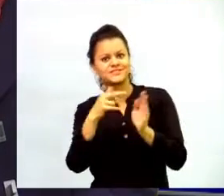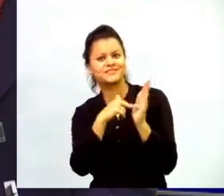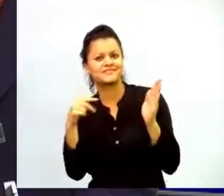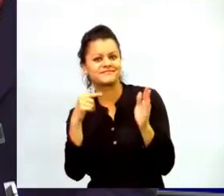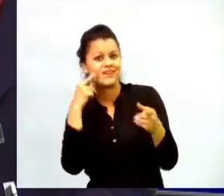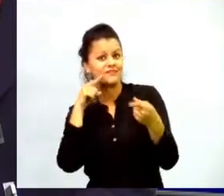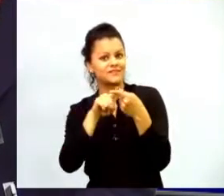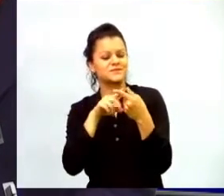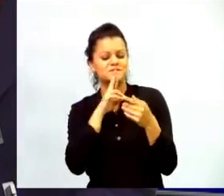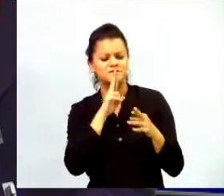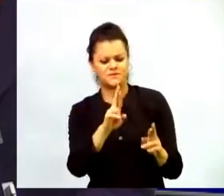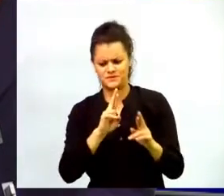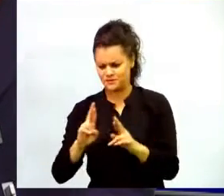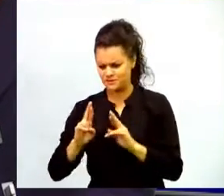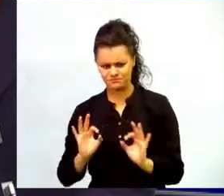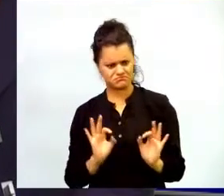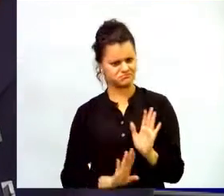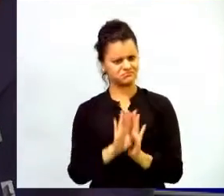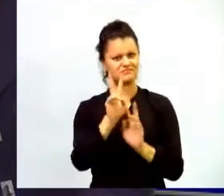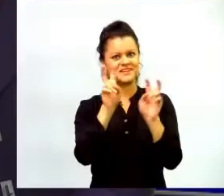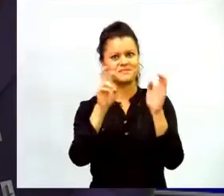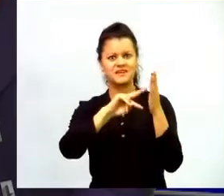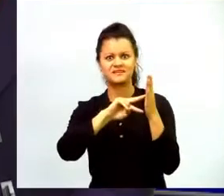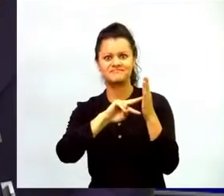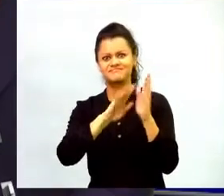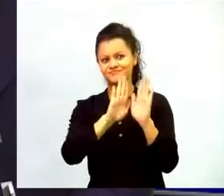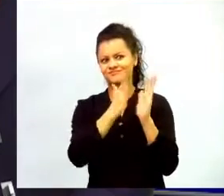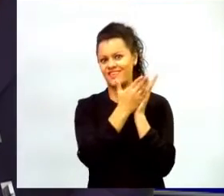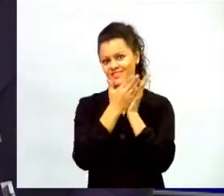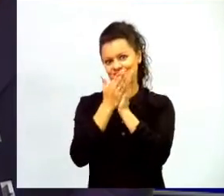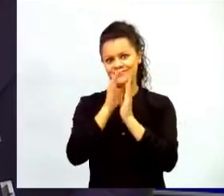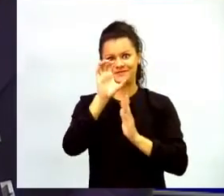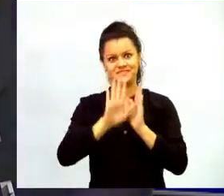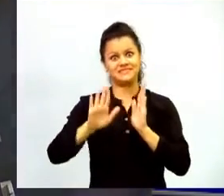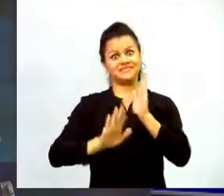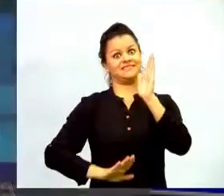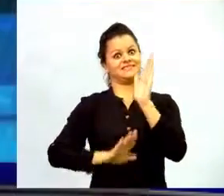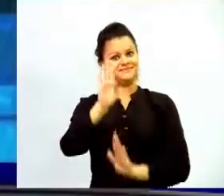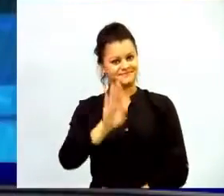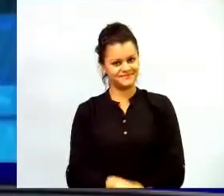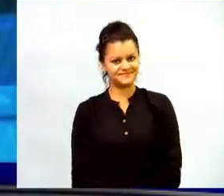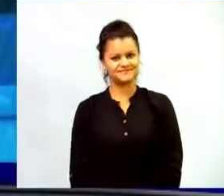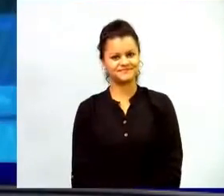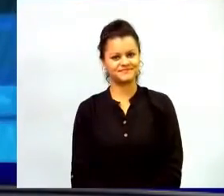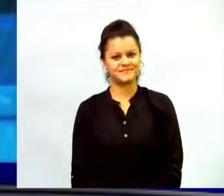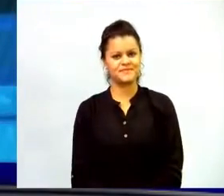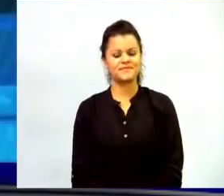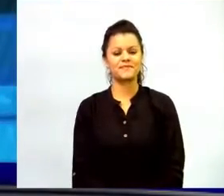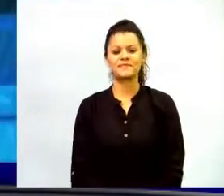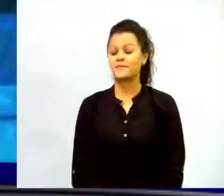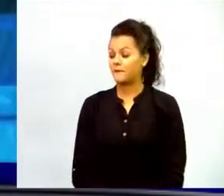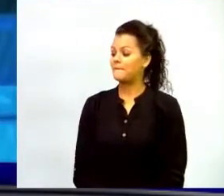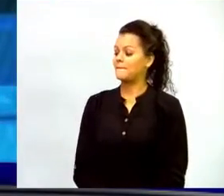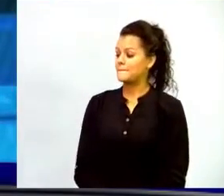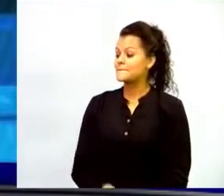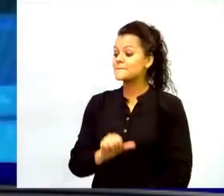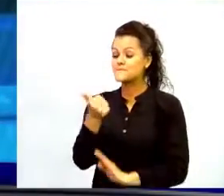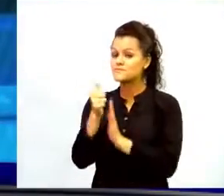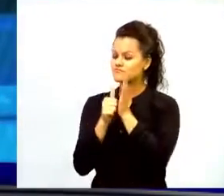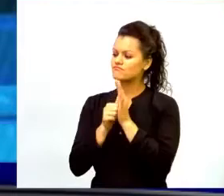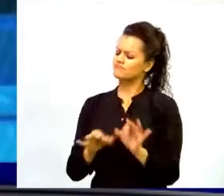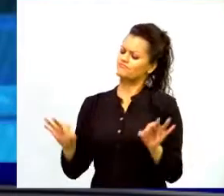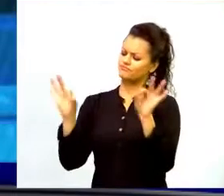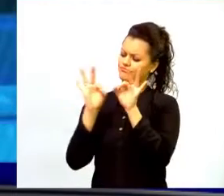resultados sobre la calidad de la educación del país. Otro programa, Fernando, que ha sido muy importante y que de la mano de